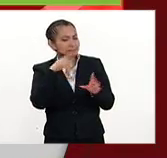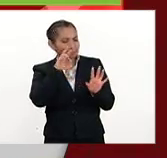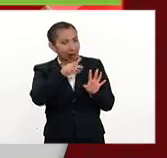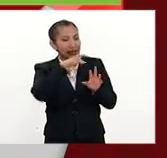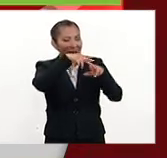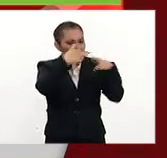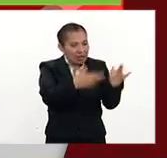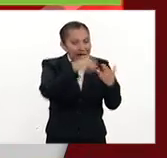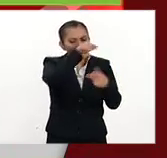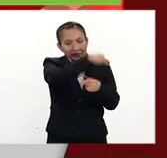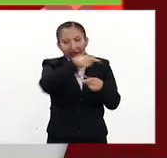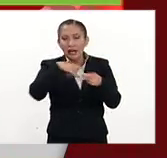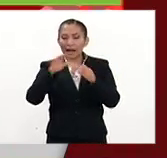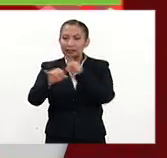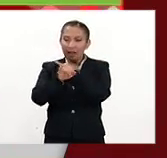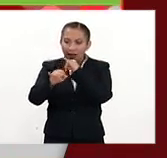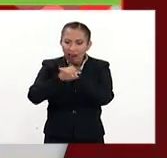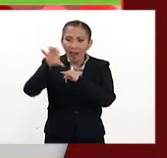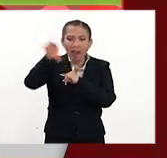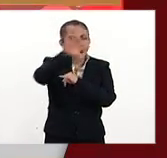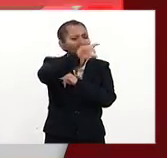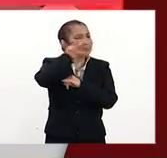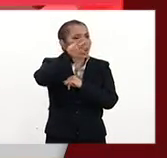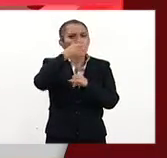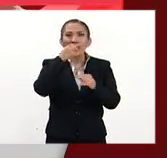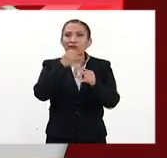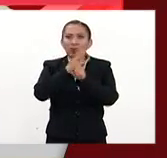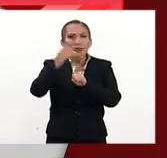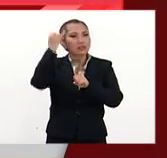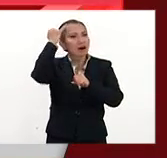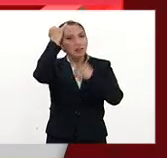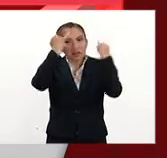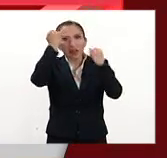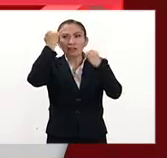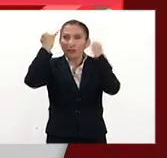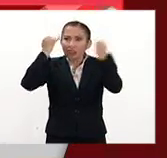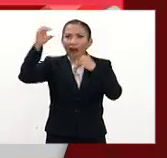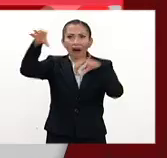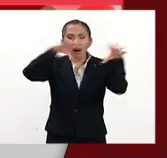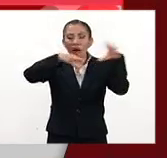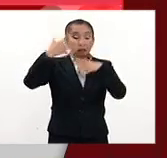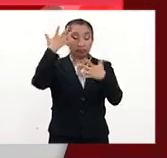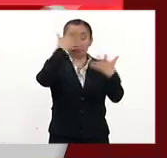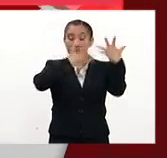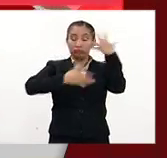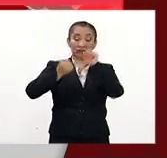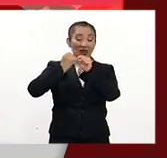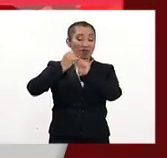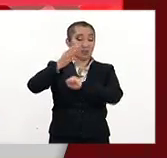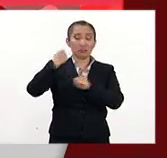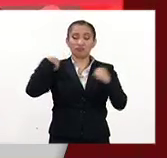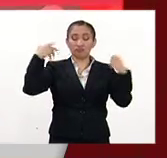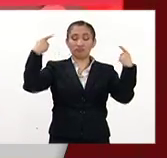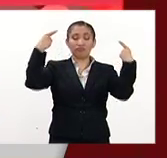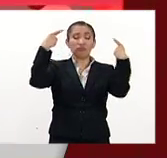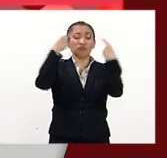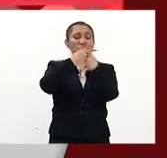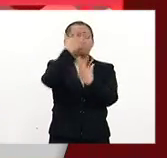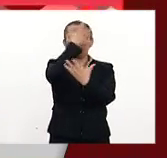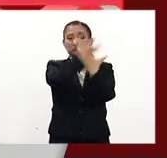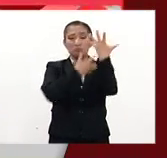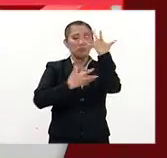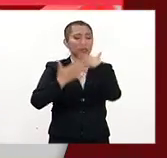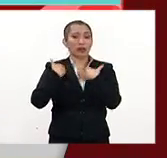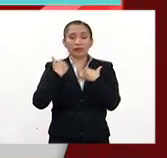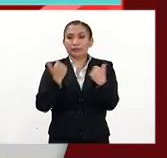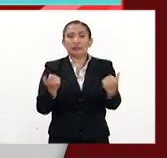en revistas, en blogs, en todos lados, todos opinamos, y muchas veces la información que acabamos teniendo es tan confusa